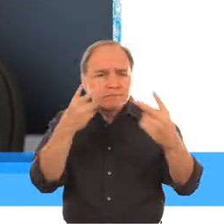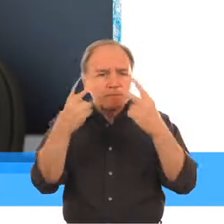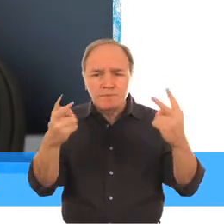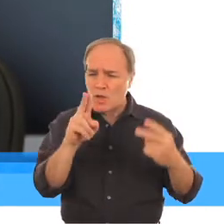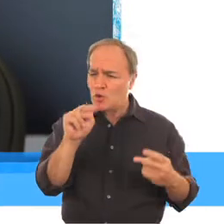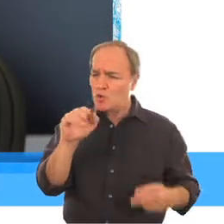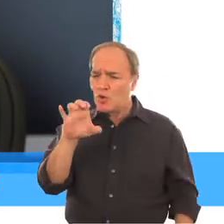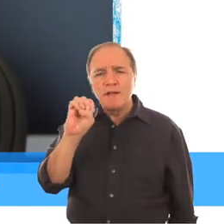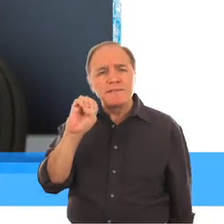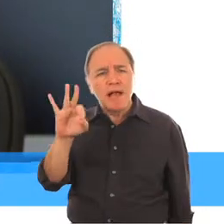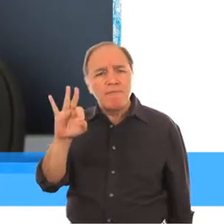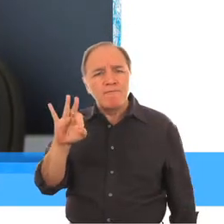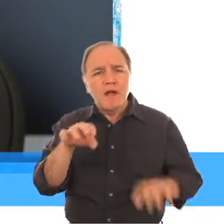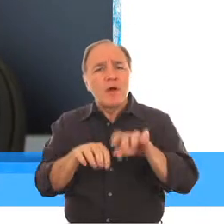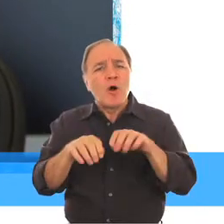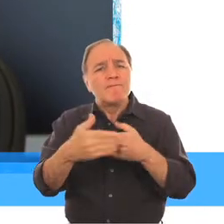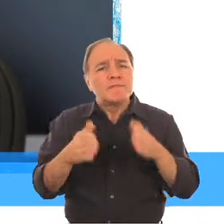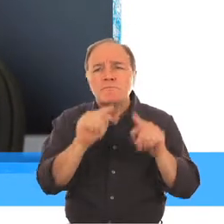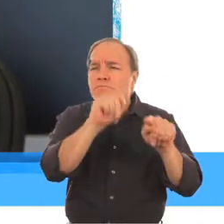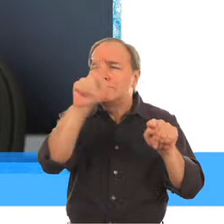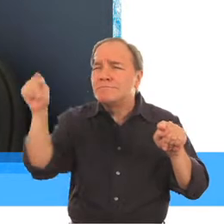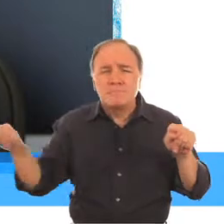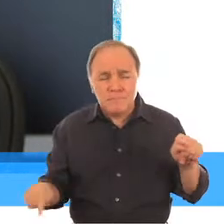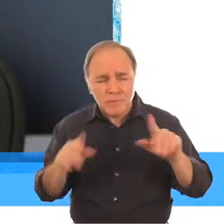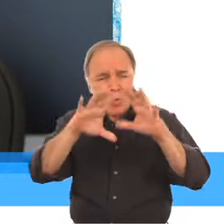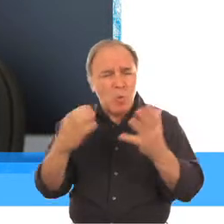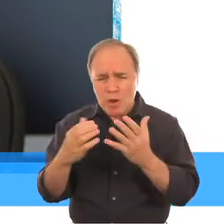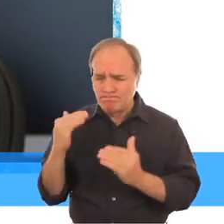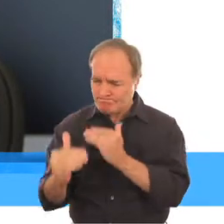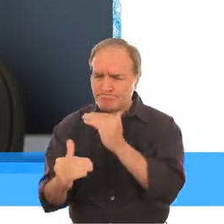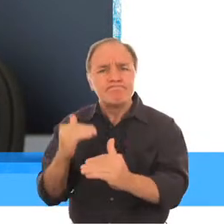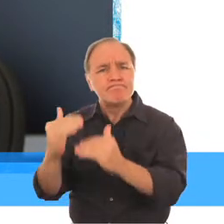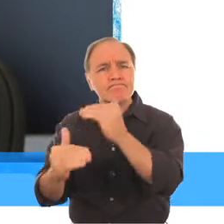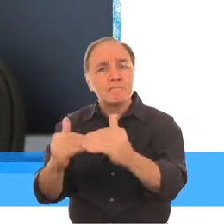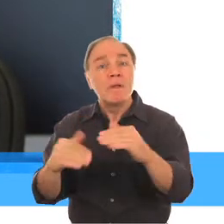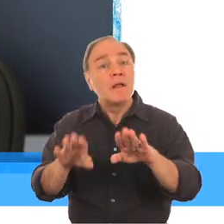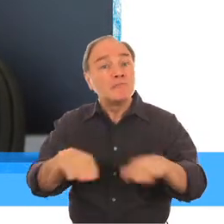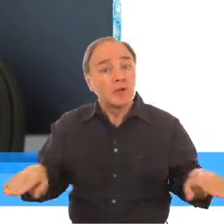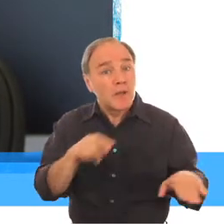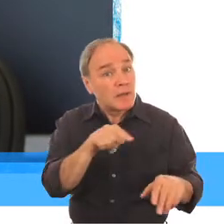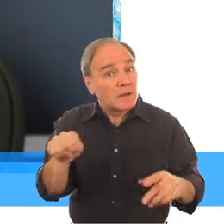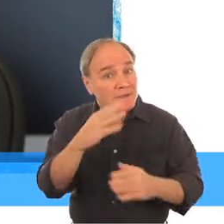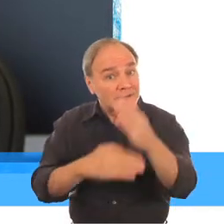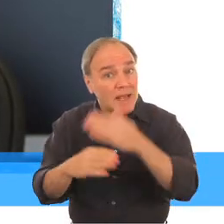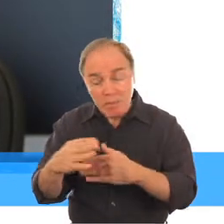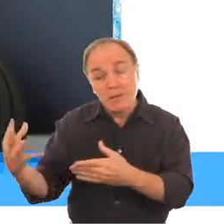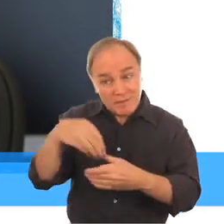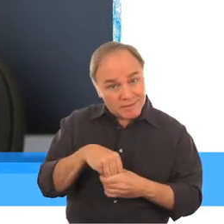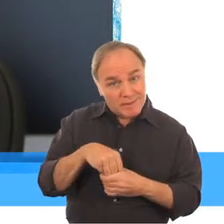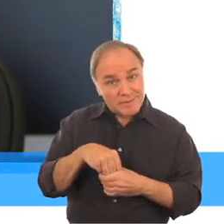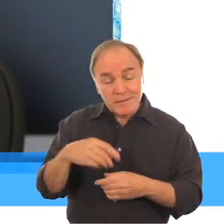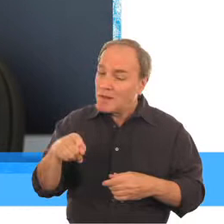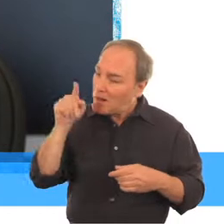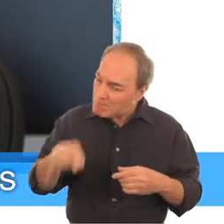He visto como muchas de nuestras oficinas en los países están haciendo importantes progresos para incluir a los niños con discapacidad, pero